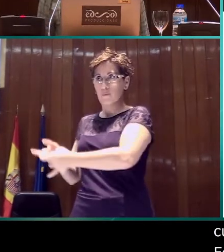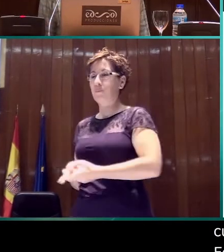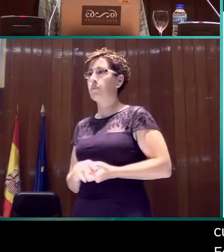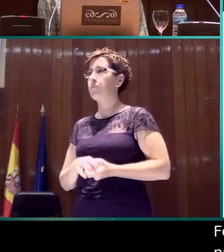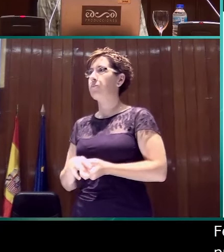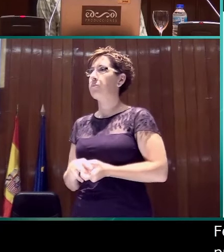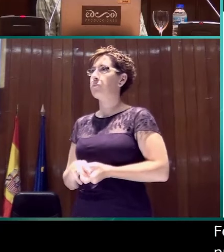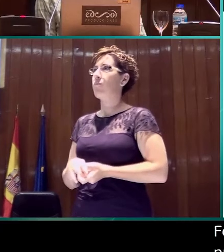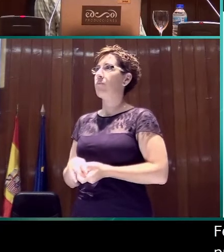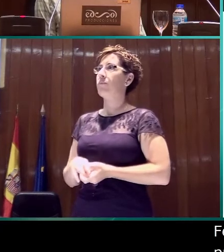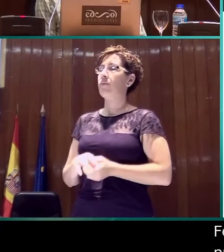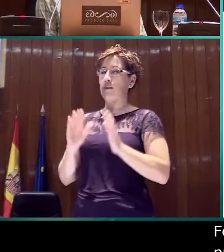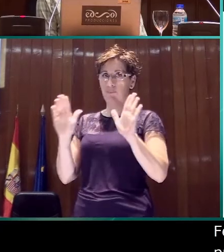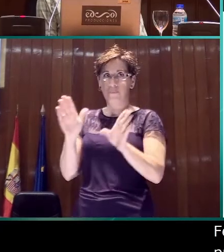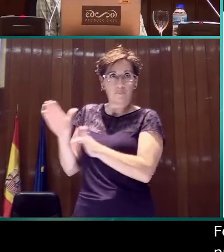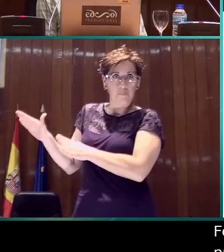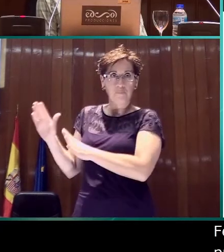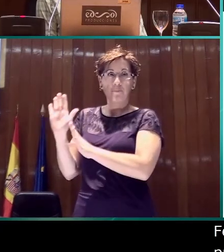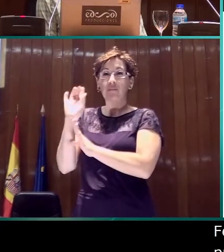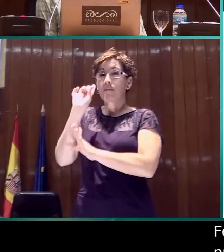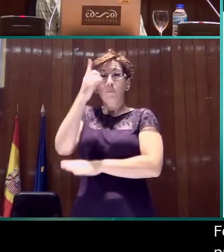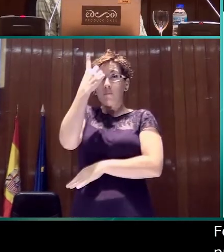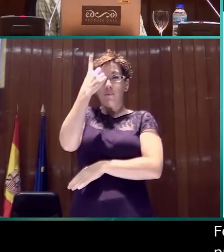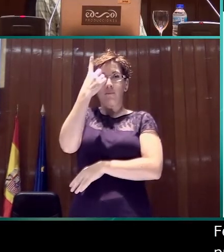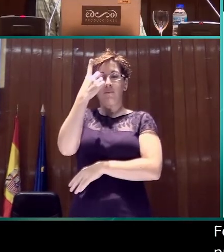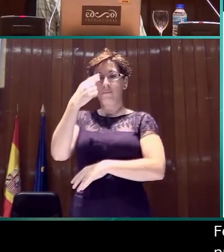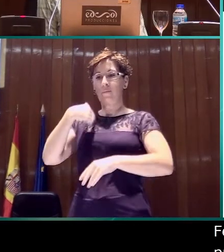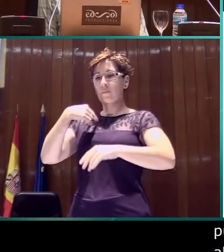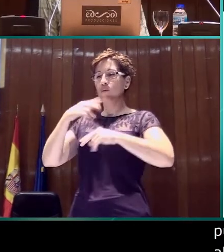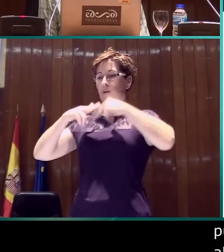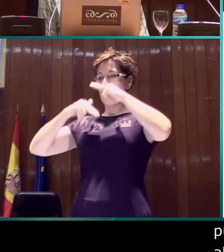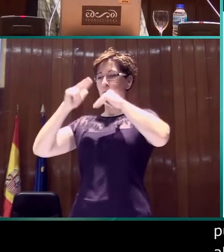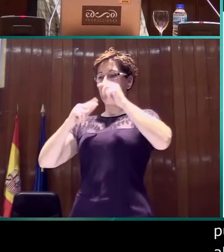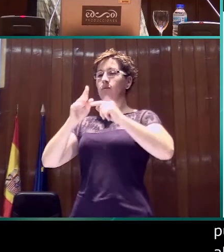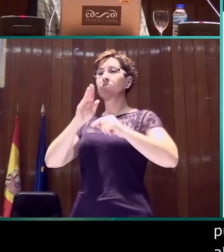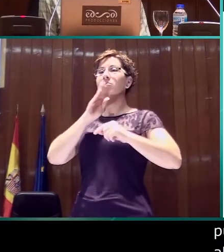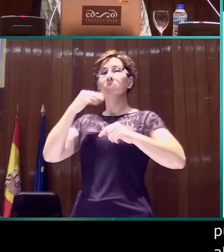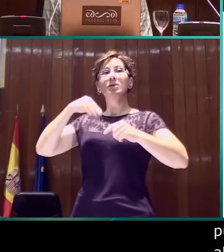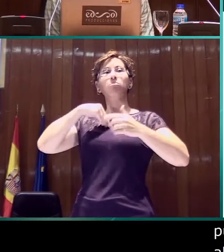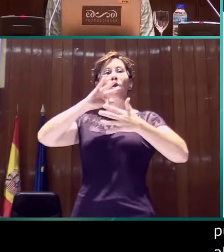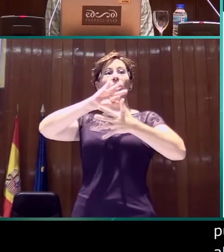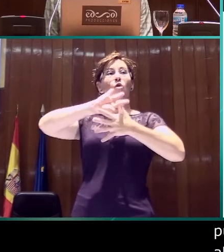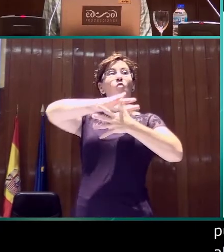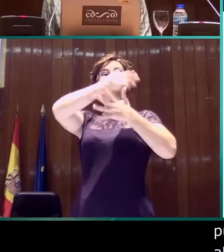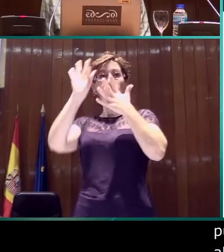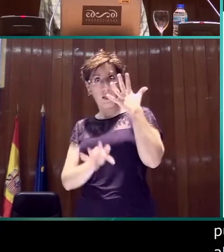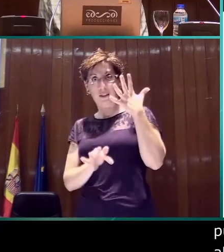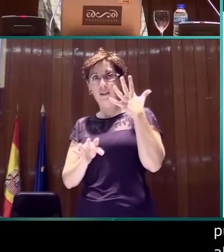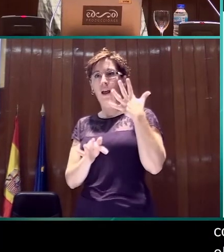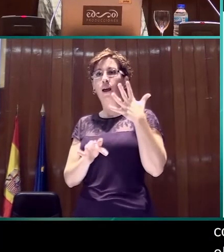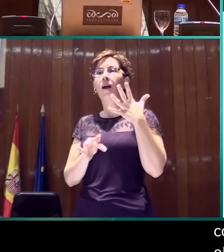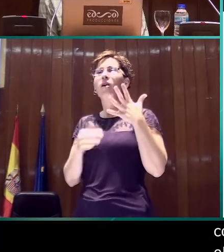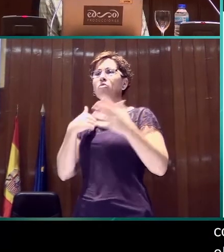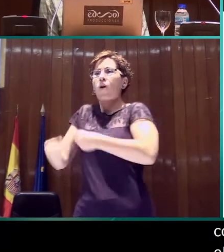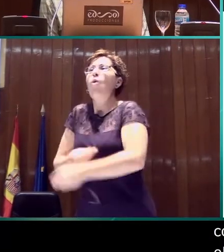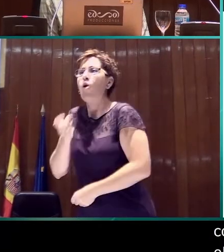Para poder, bueno, antes de nada, para poder articular una boya lista, un signo lista, nos tenemos que servir de un recurso